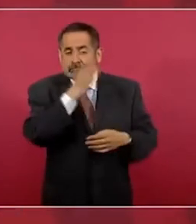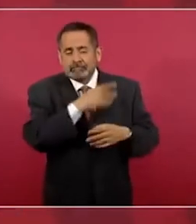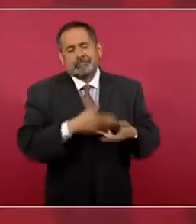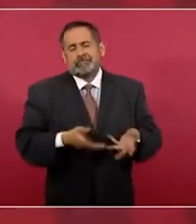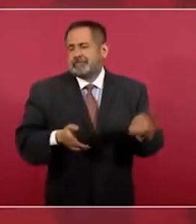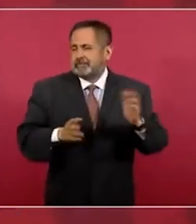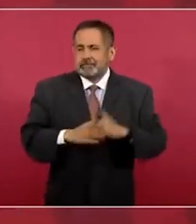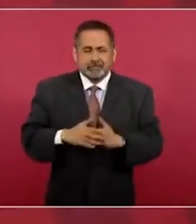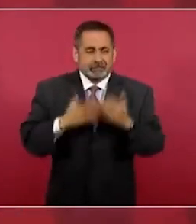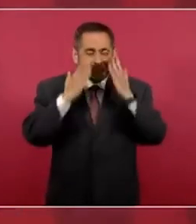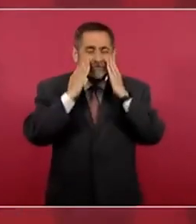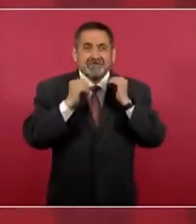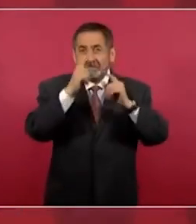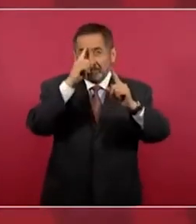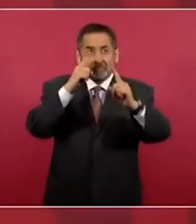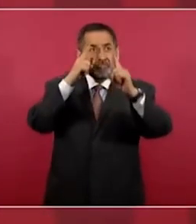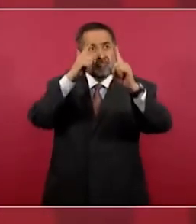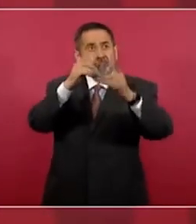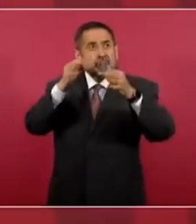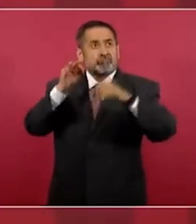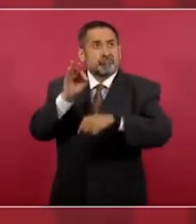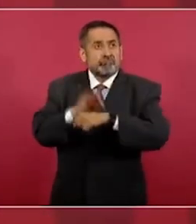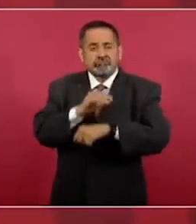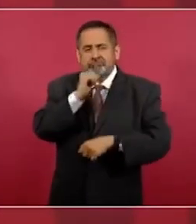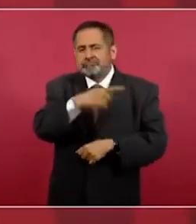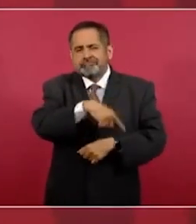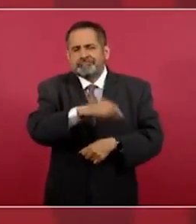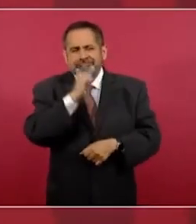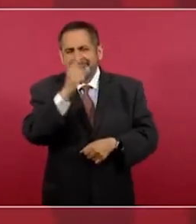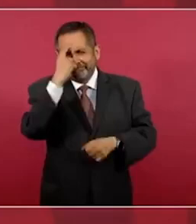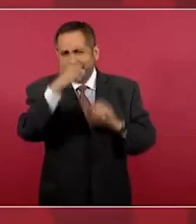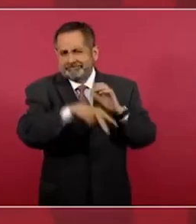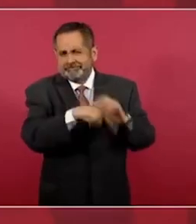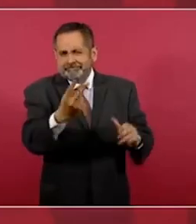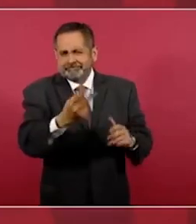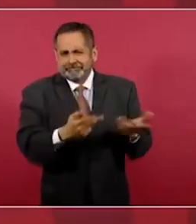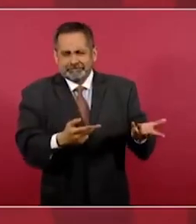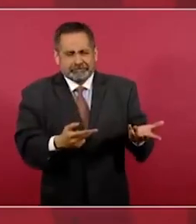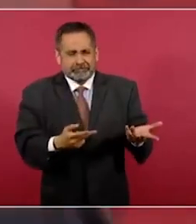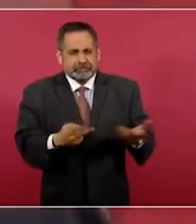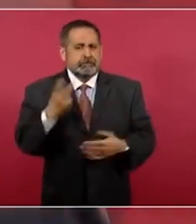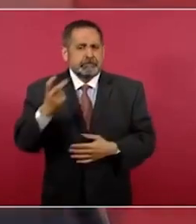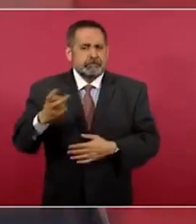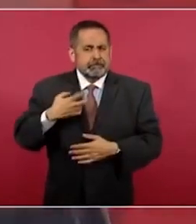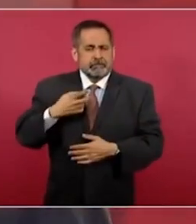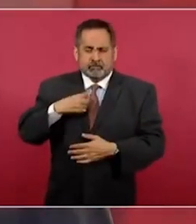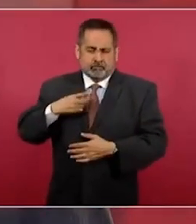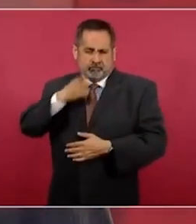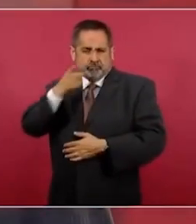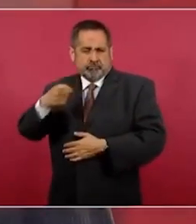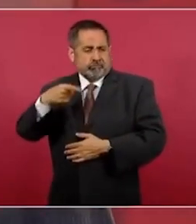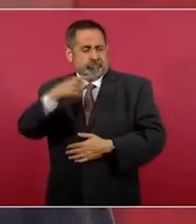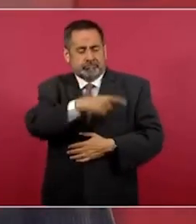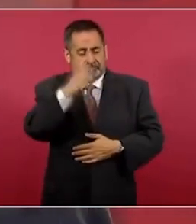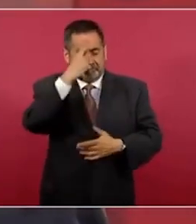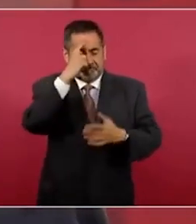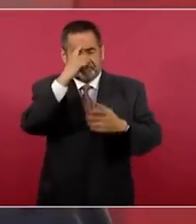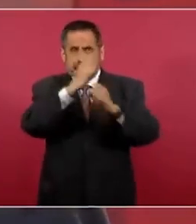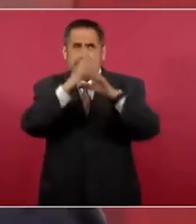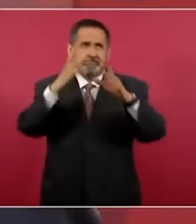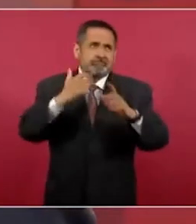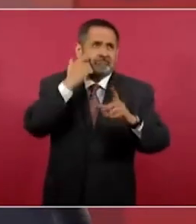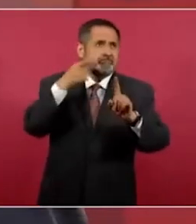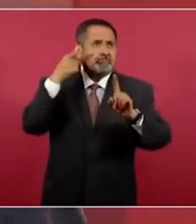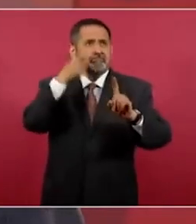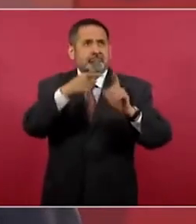ya cuando no hay ideales, cuando no hay principios, por eso hablo de que no hay ideologías, cuando se